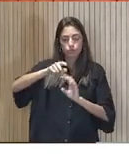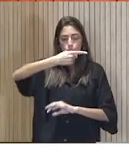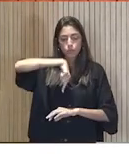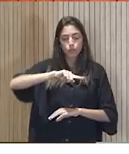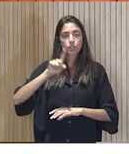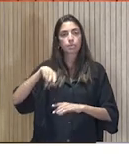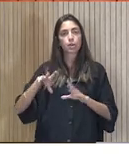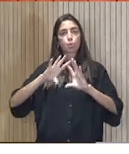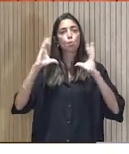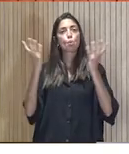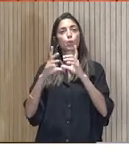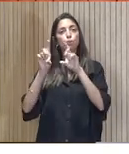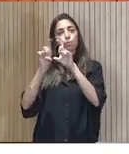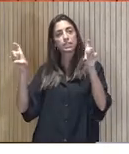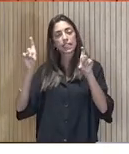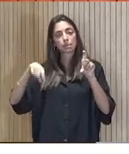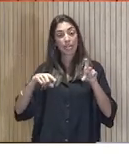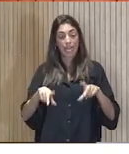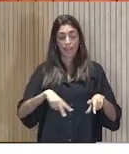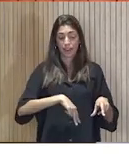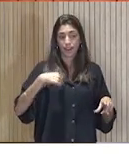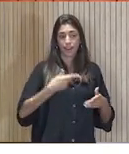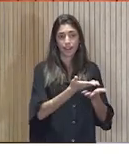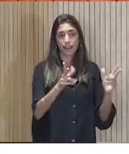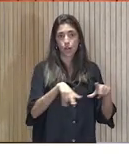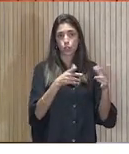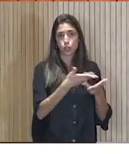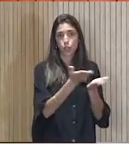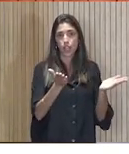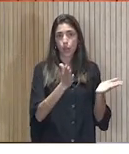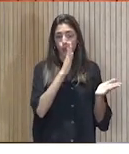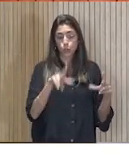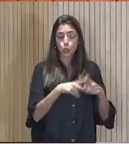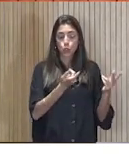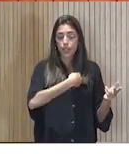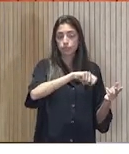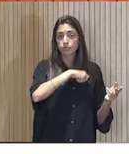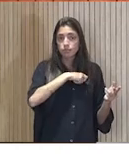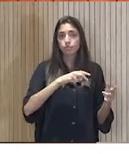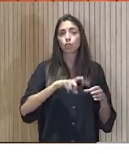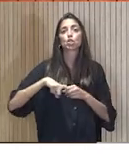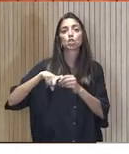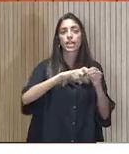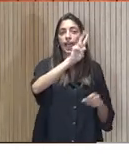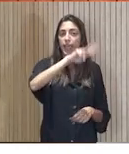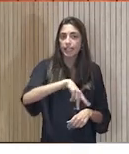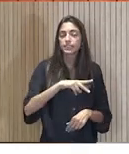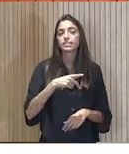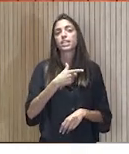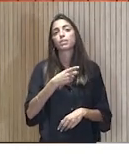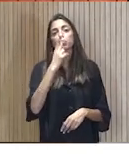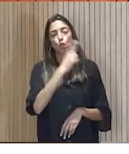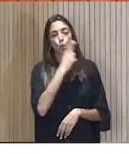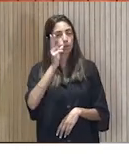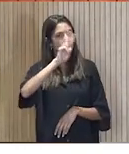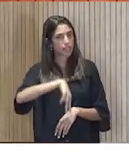y hablo en general de la sociedad. La sociedad española es una sociedad comprometida y solidaria, y lo es. Y lo demuestra en una